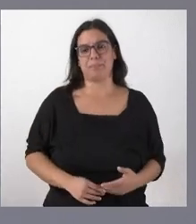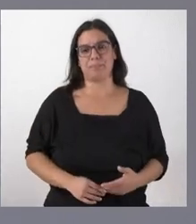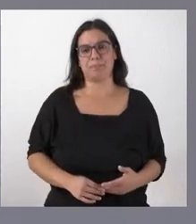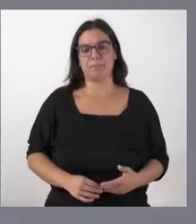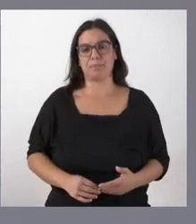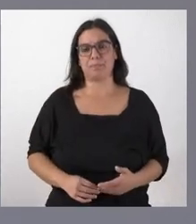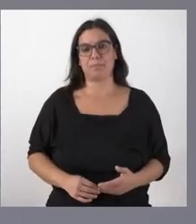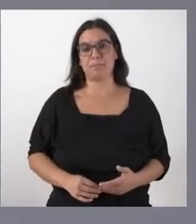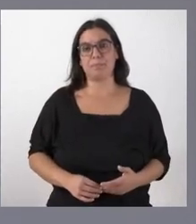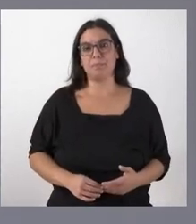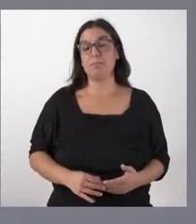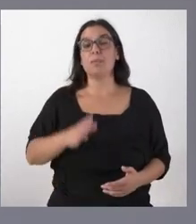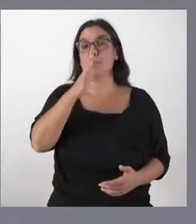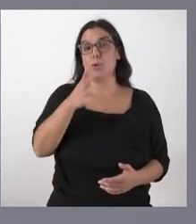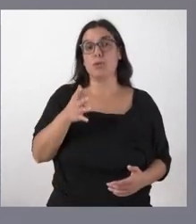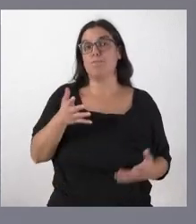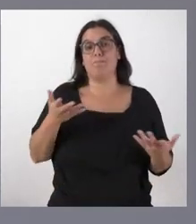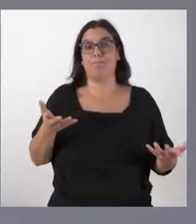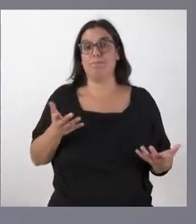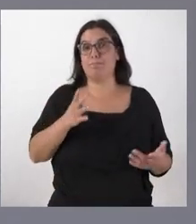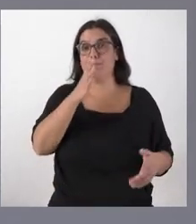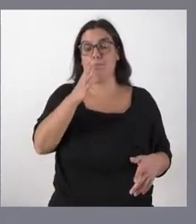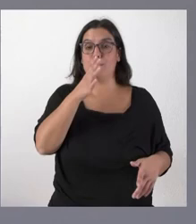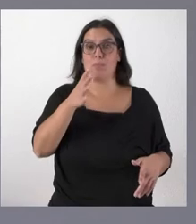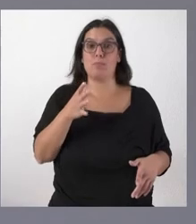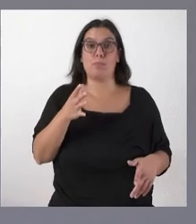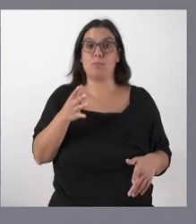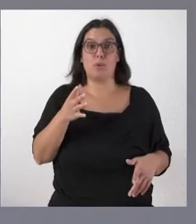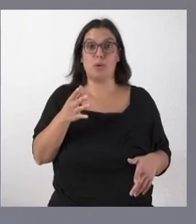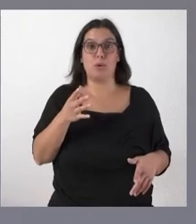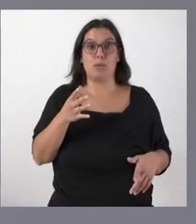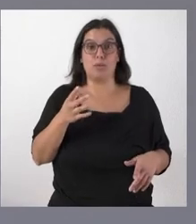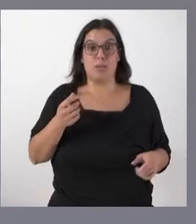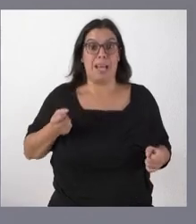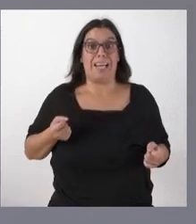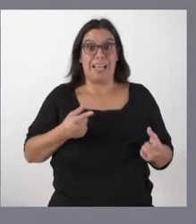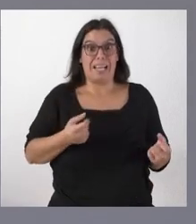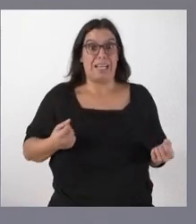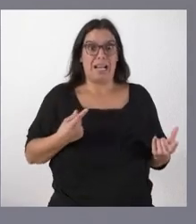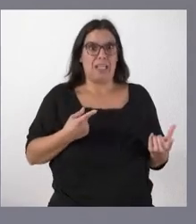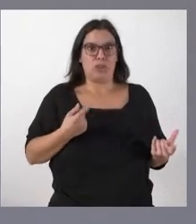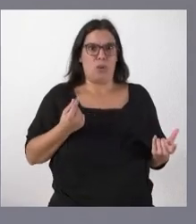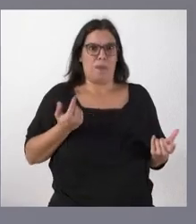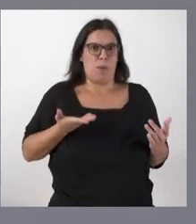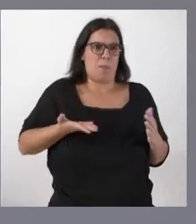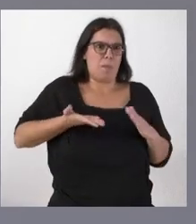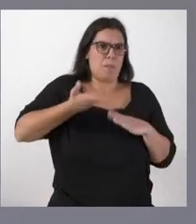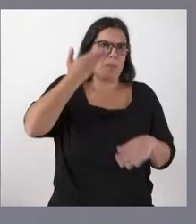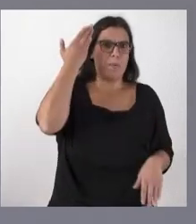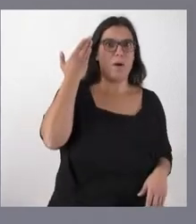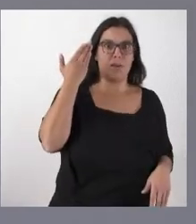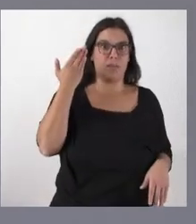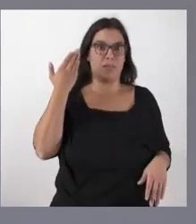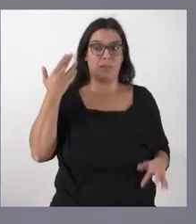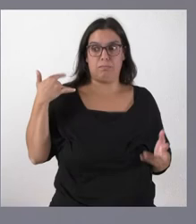se debe fundamentalmente al incremento enorme que han sufrido en los costes todas las explotaciones agrícolas en los